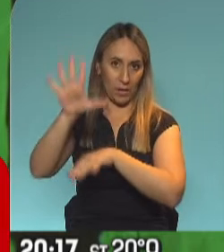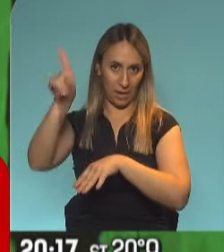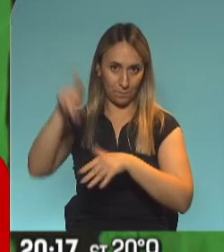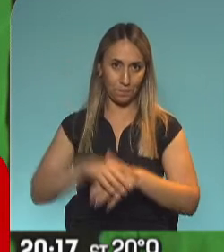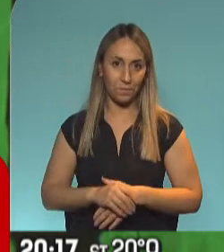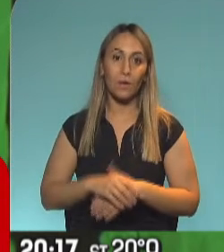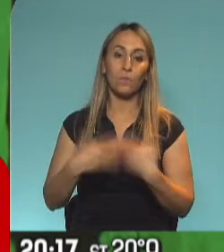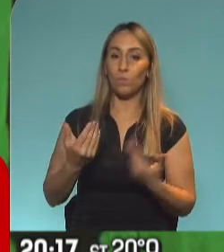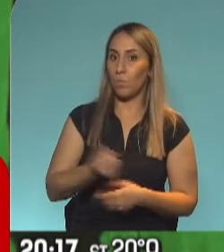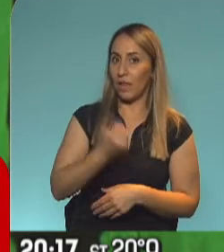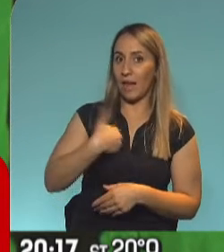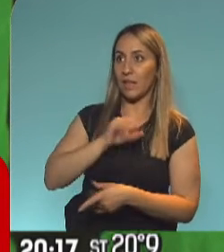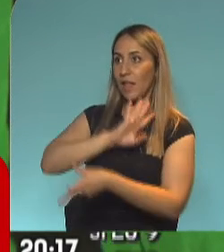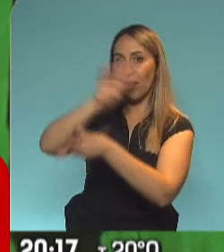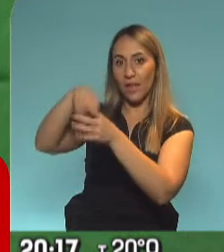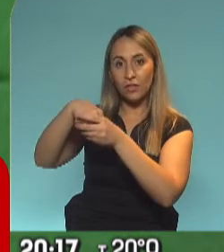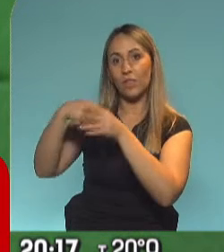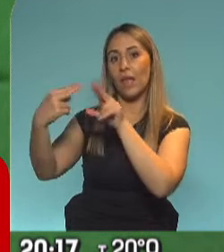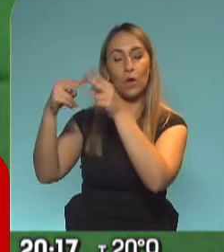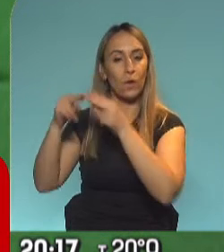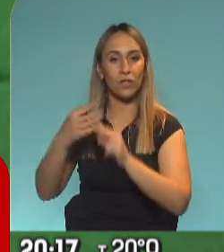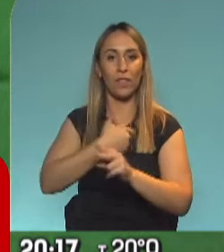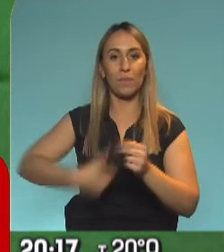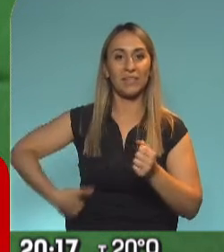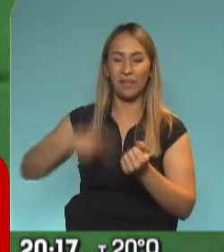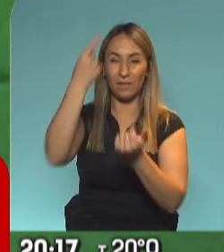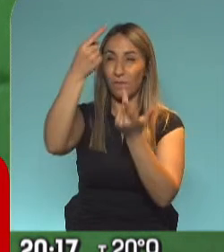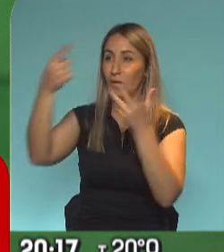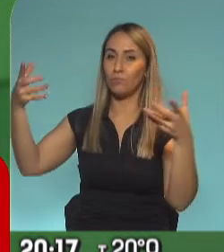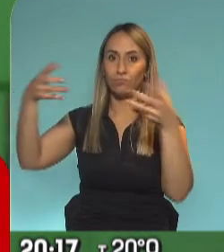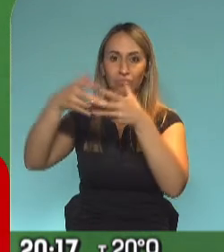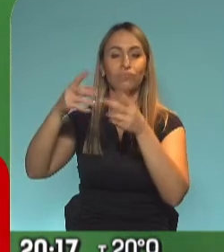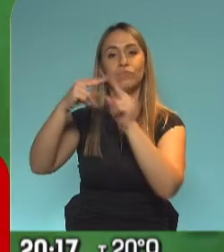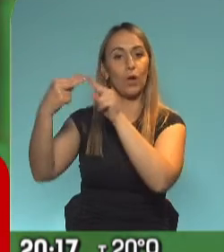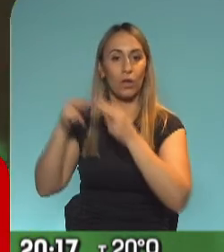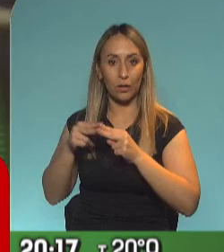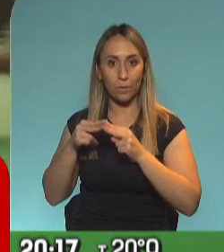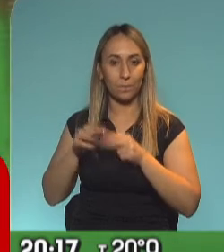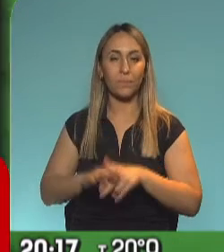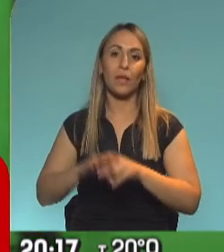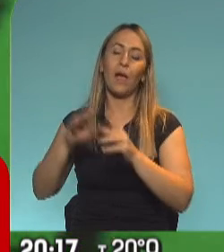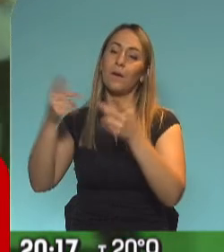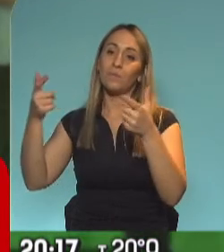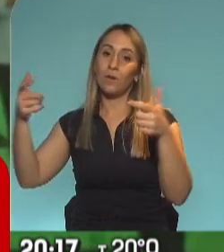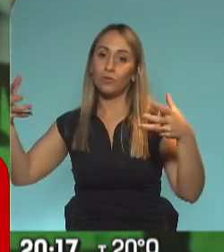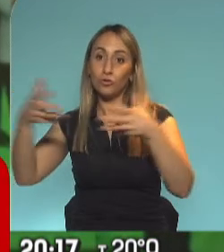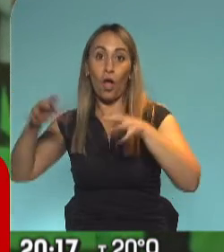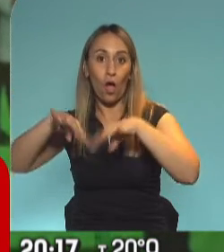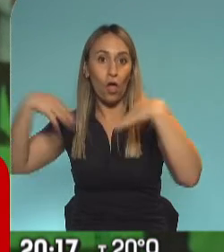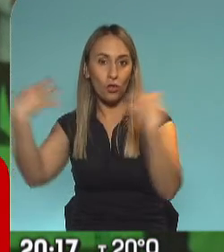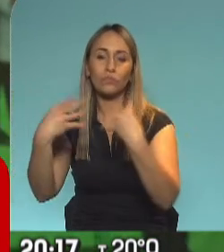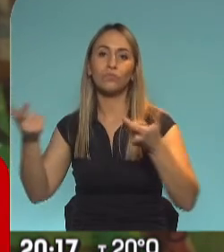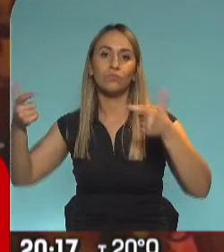participe de este encuentro de mandatarios. Vos recién mencionabas el caso de las reuniones bilaterales y también lo que sucede en este tipo de cumbres son los